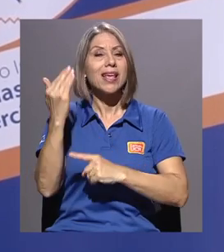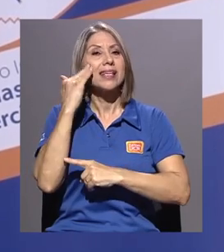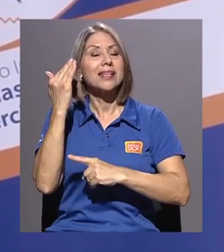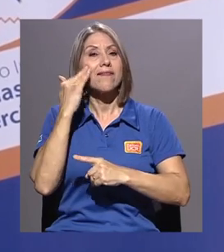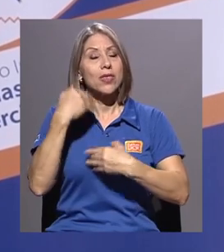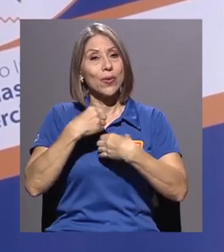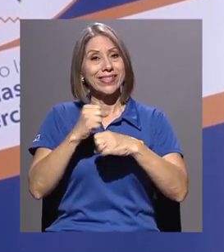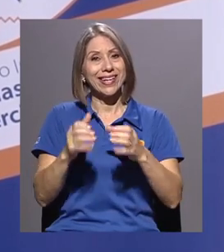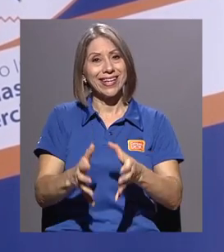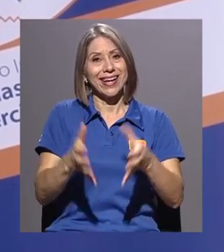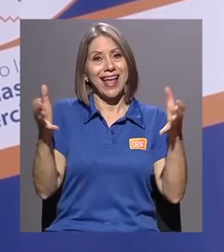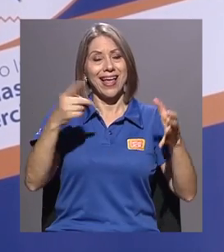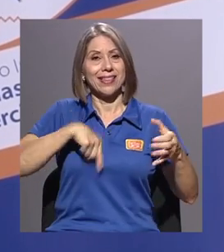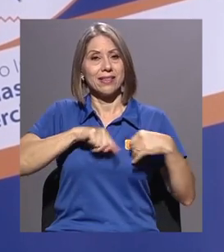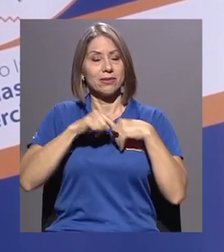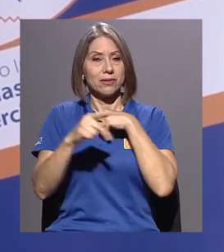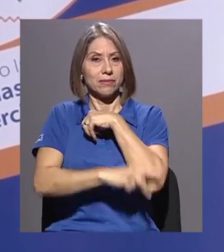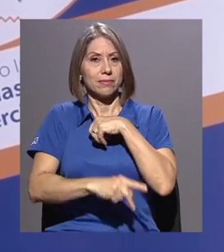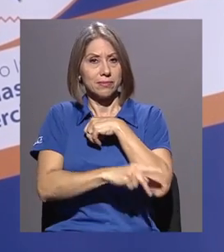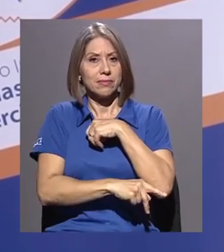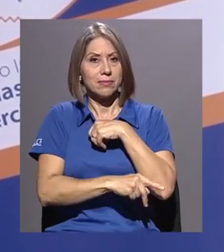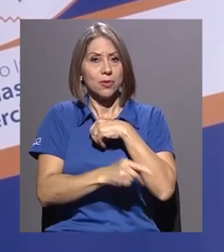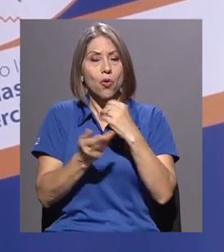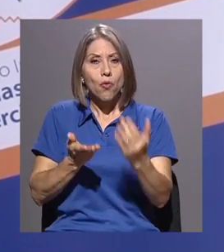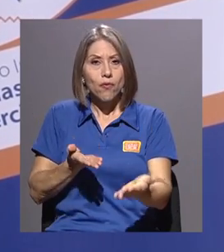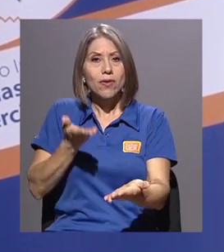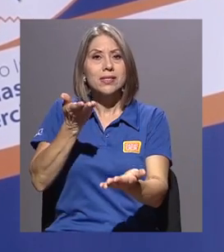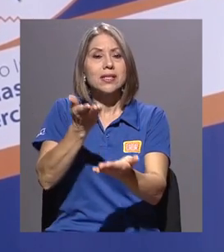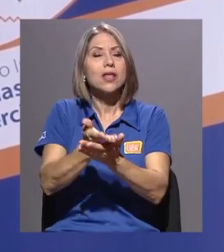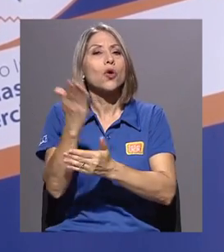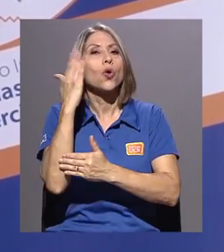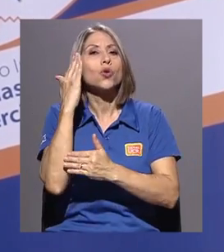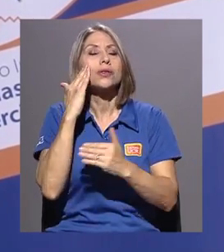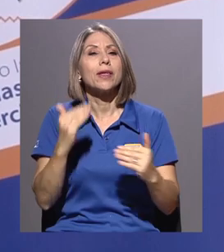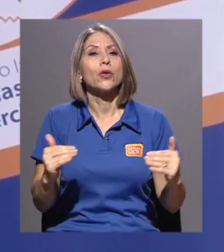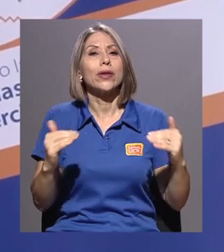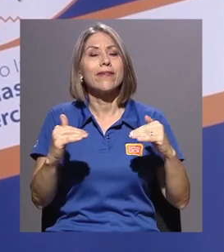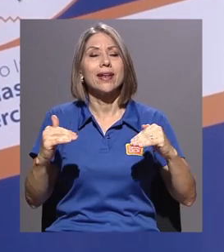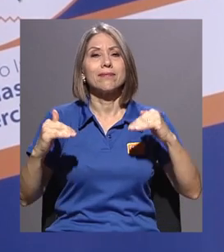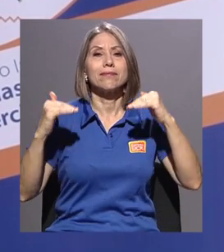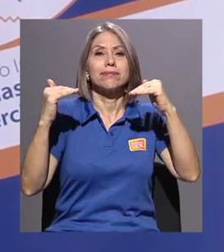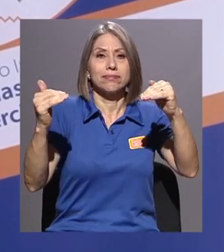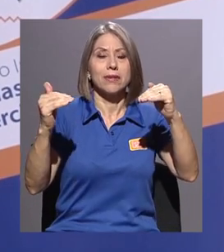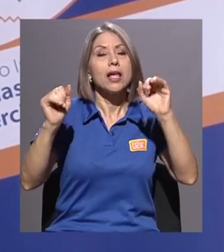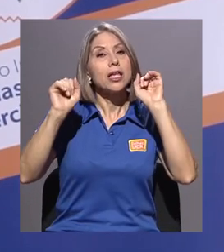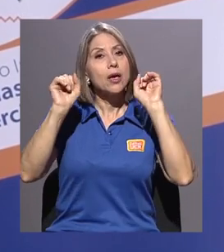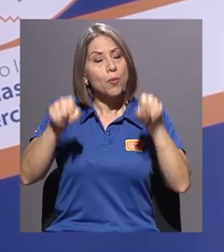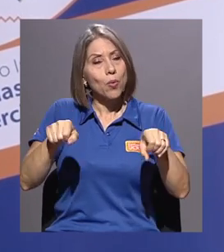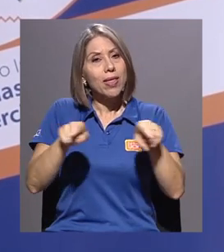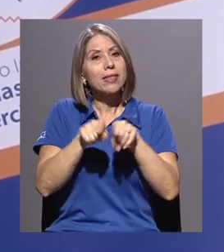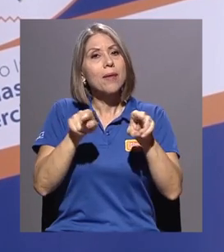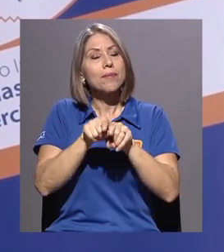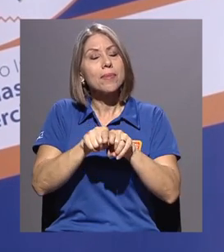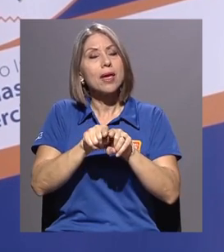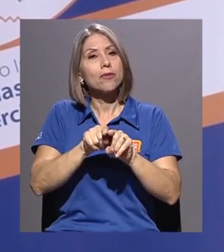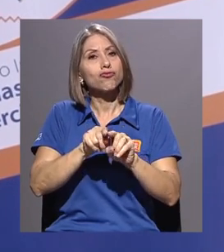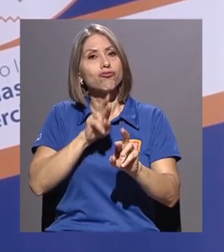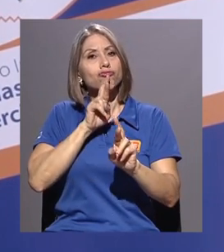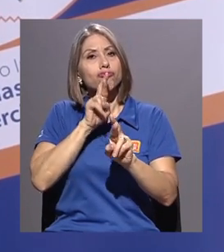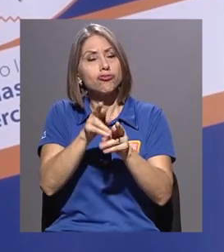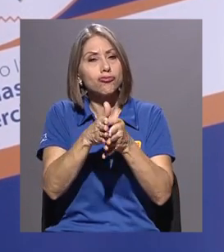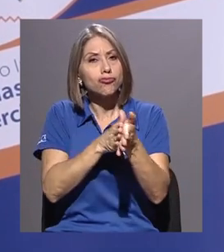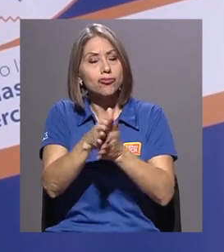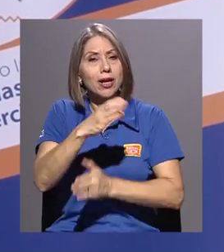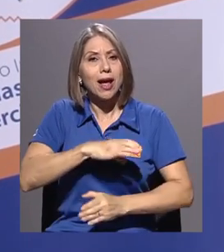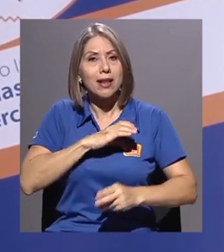a nuestro país ofreciendo conocimiento de alto nivel que venga a repercutir también en la calidad de vida de todos